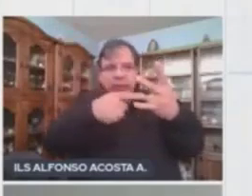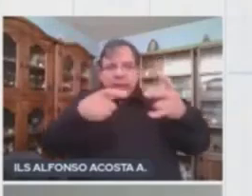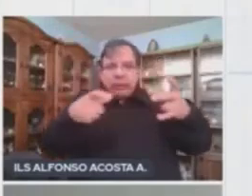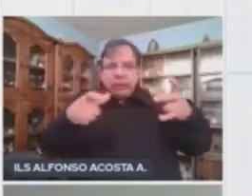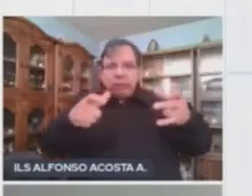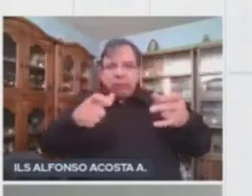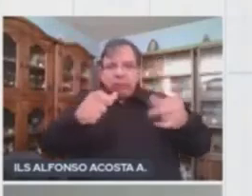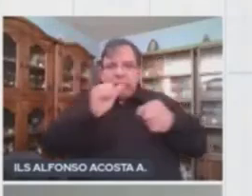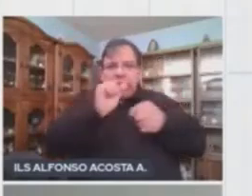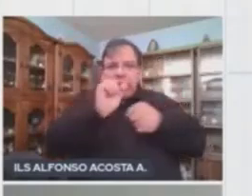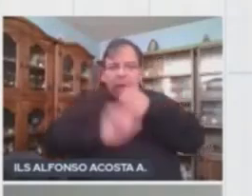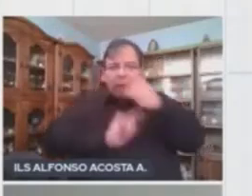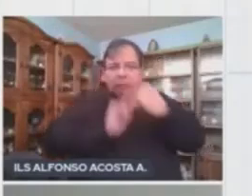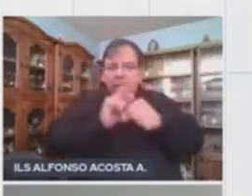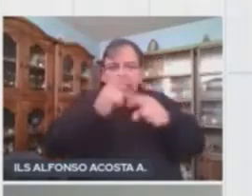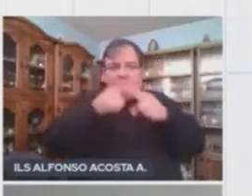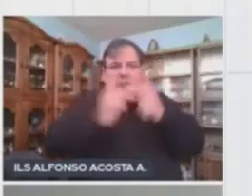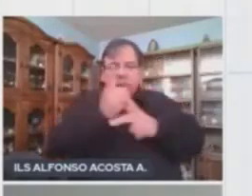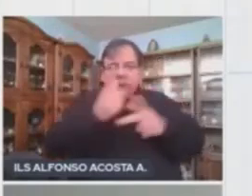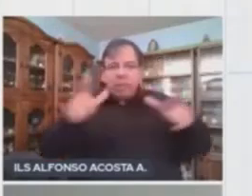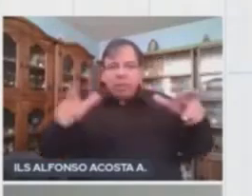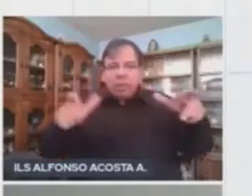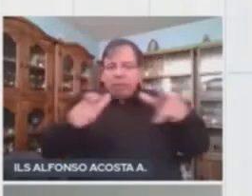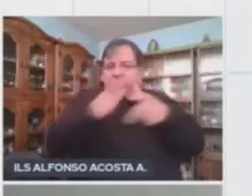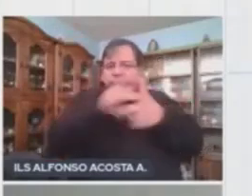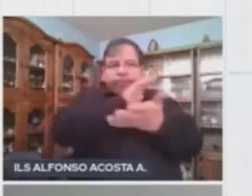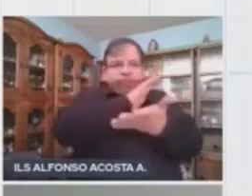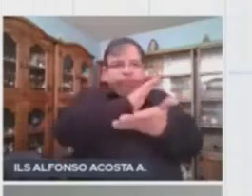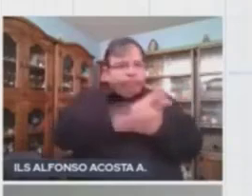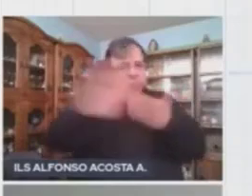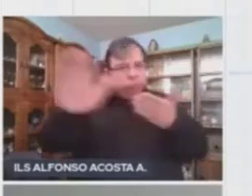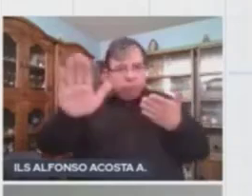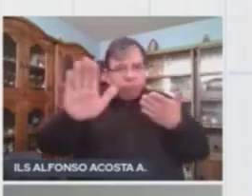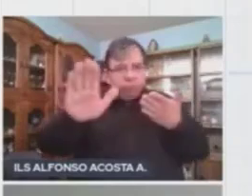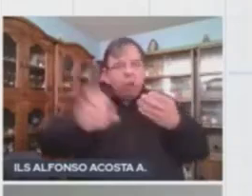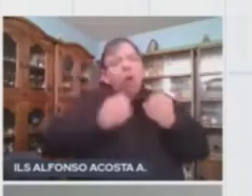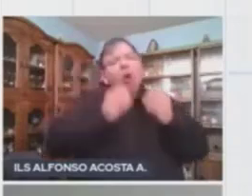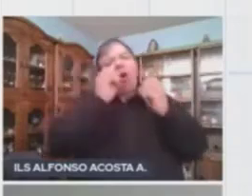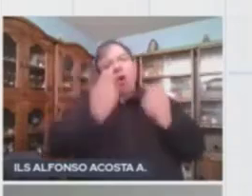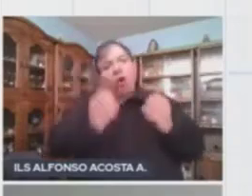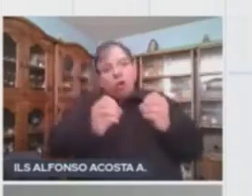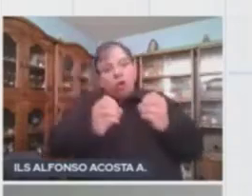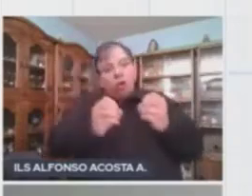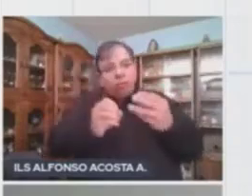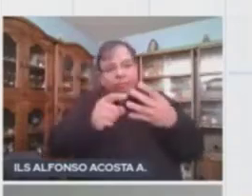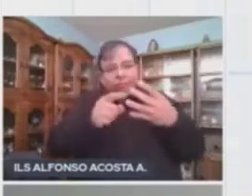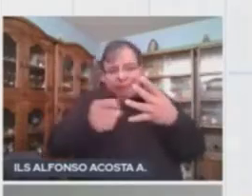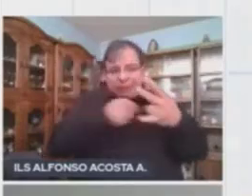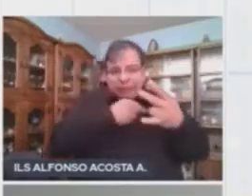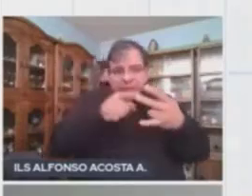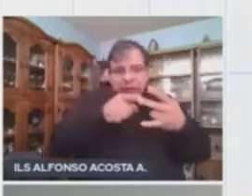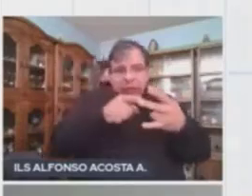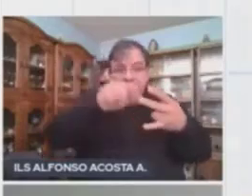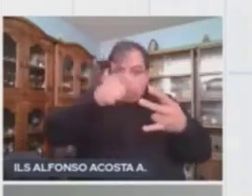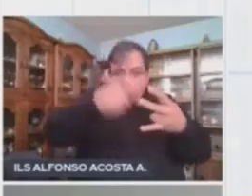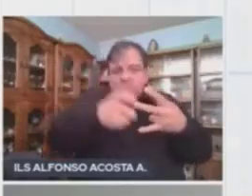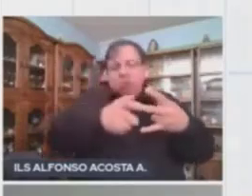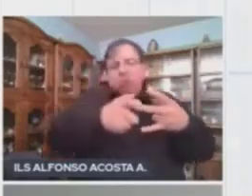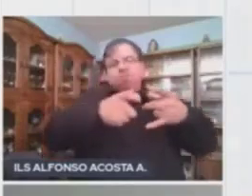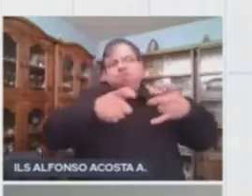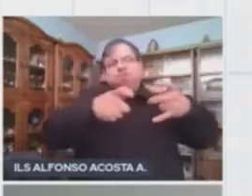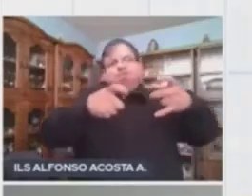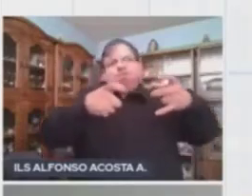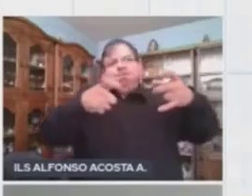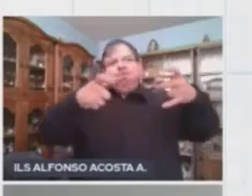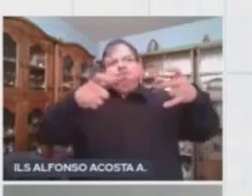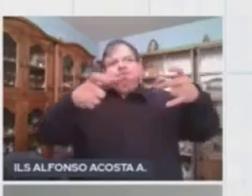de las especies que se alimentaban de ese organismo. O la segunda, la sobrepoblación de los animales que